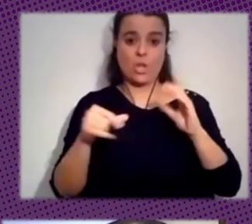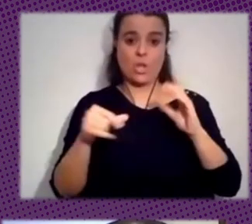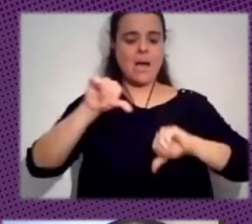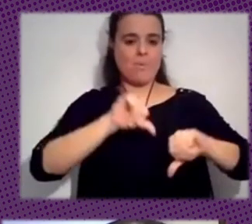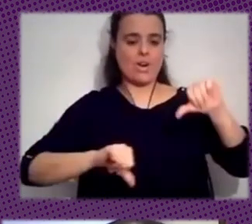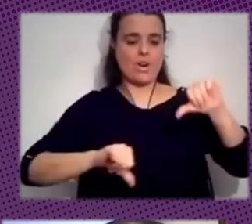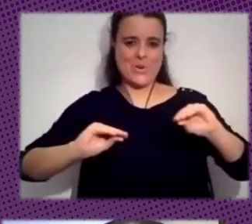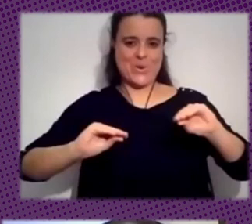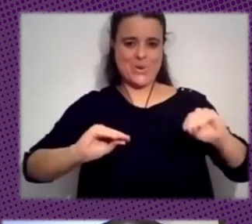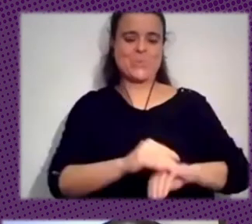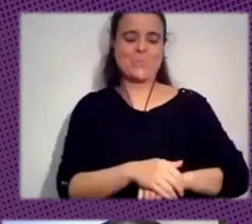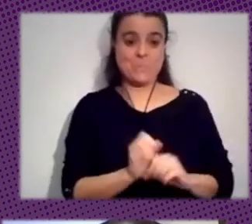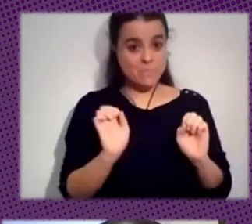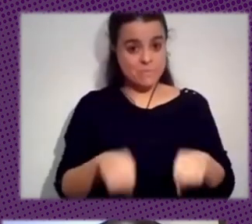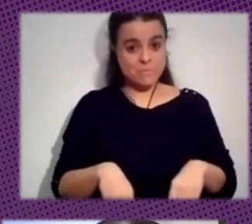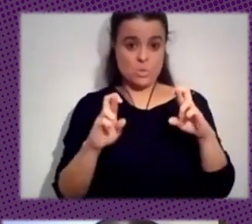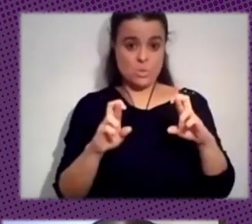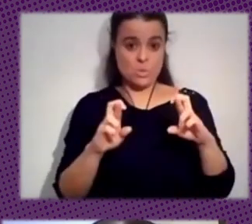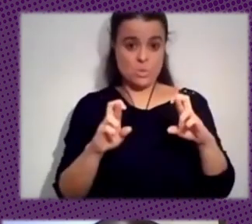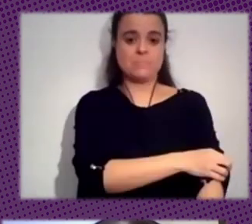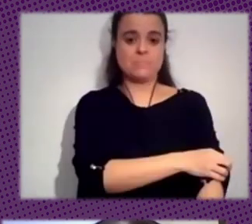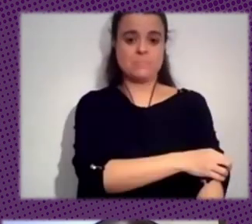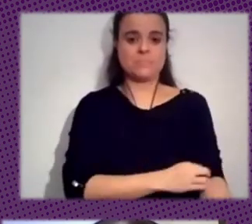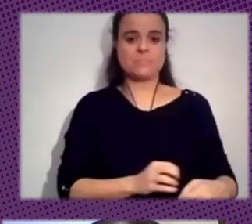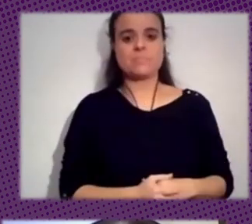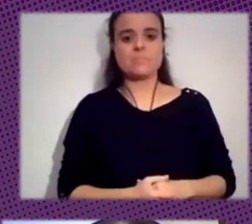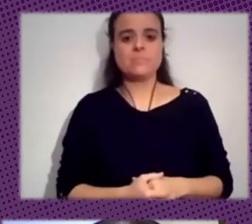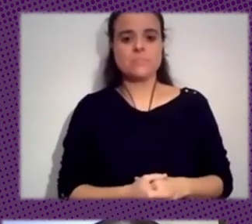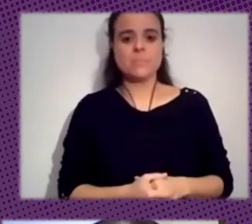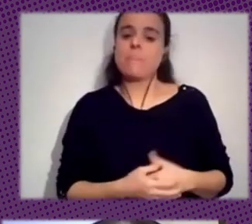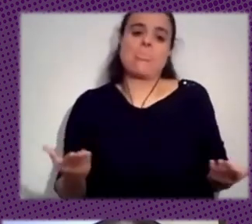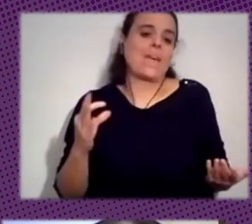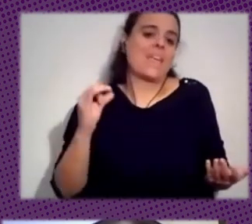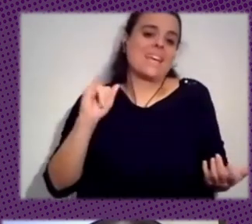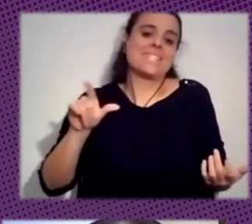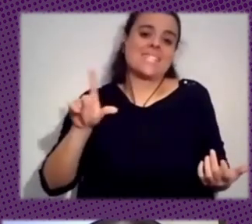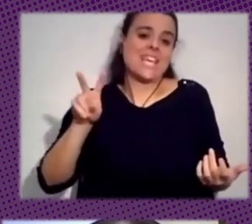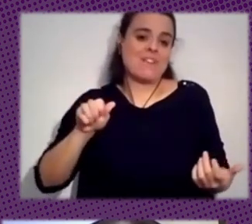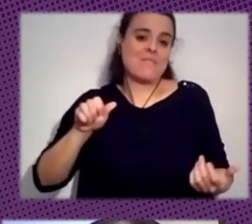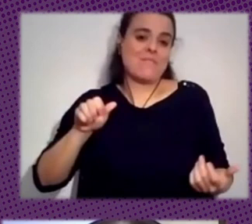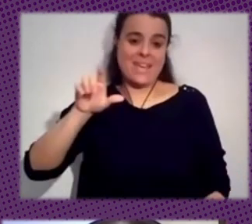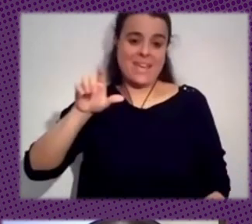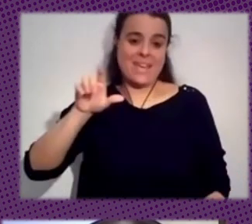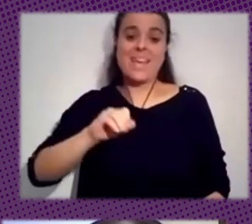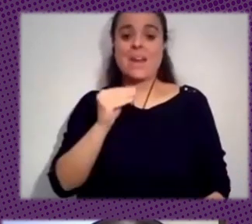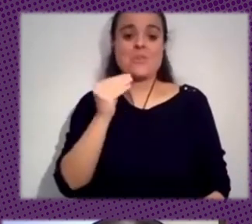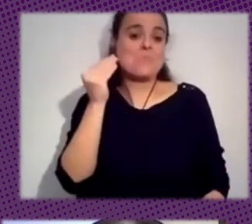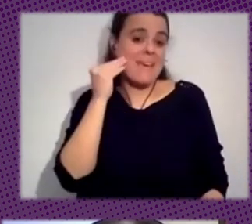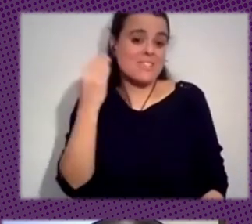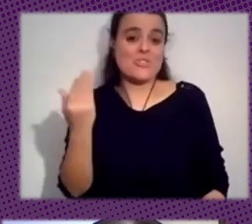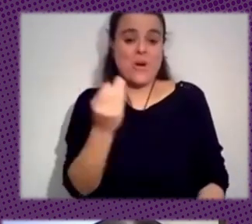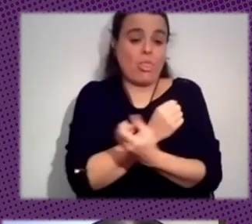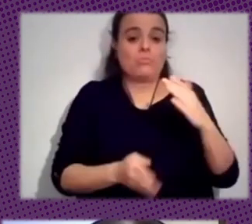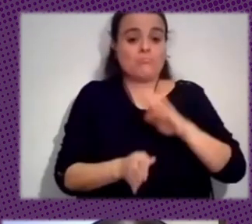Tlatelolco ¿vale? mucha suerte y bueno y a Silvia y Emiliano bueno un beso un abrazo seguimos en la